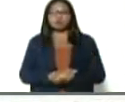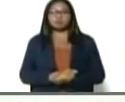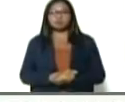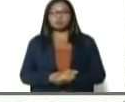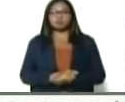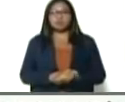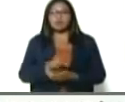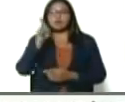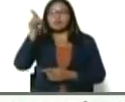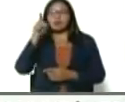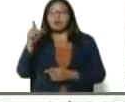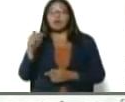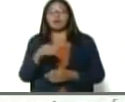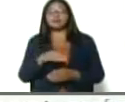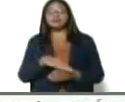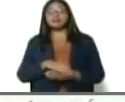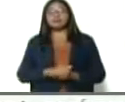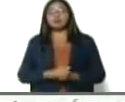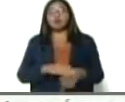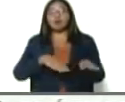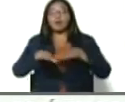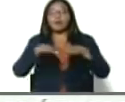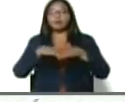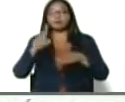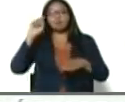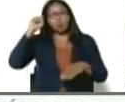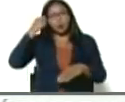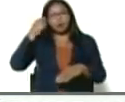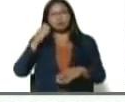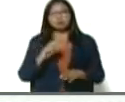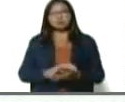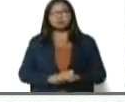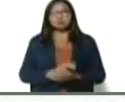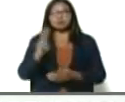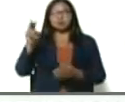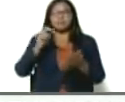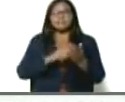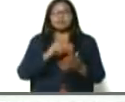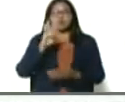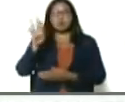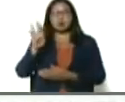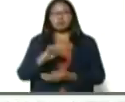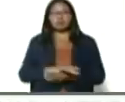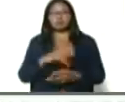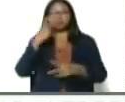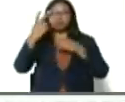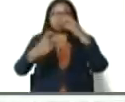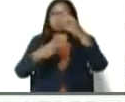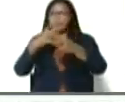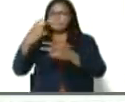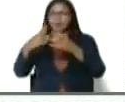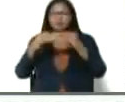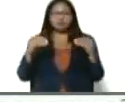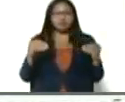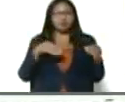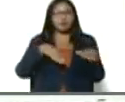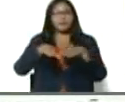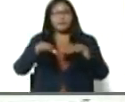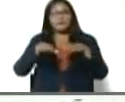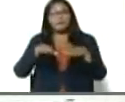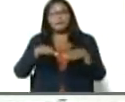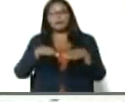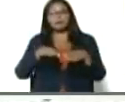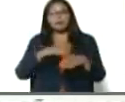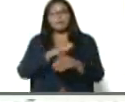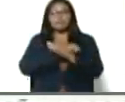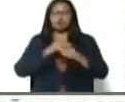Maizanta, allá, con el referéndum revocatorio, ¿se acuerdan? 2004, y recorrí portuguesa, cuatro